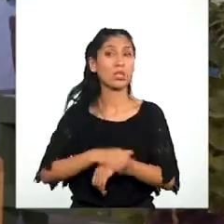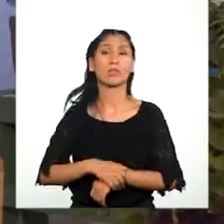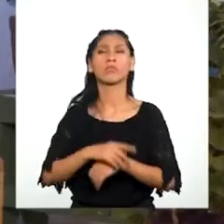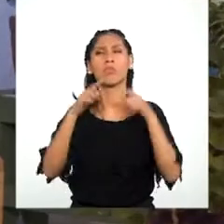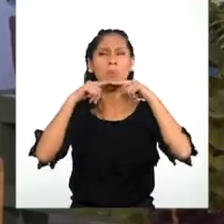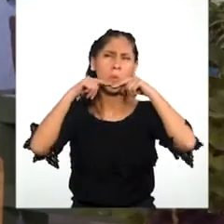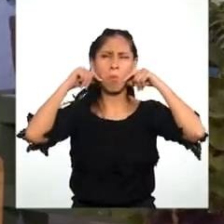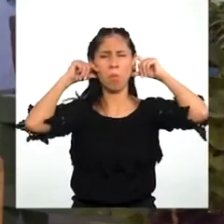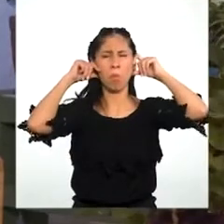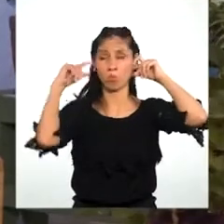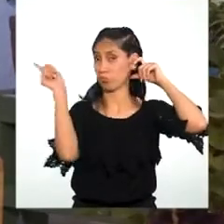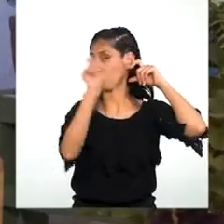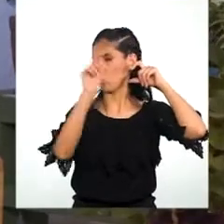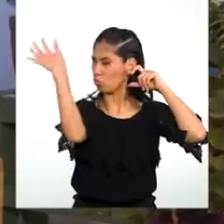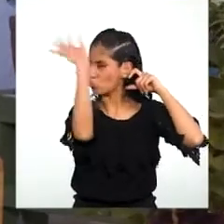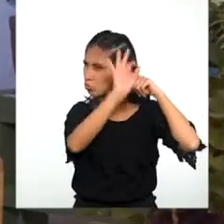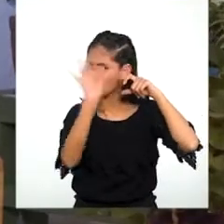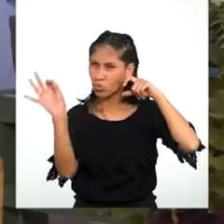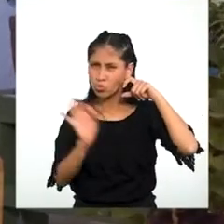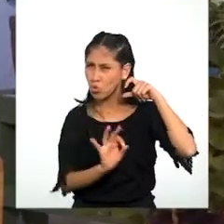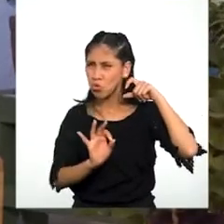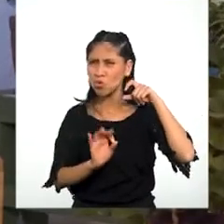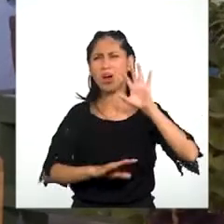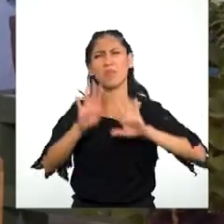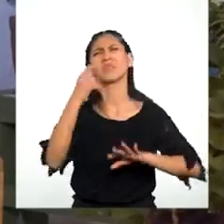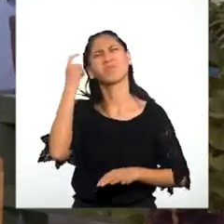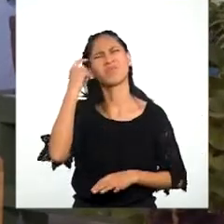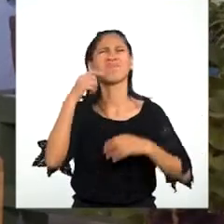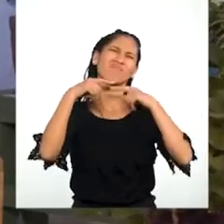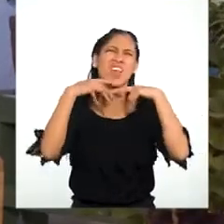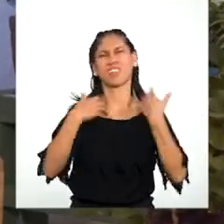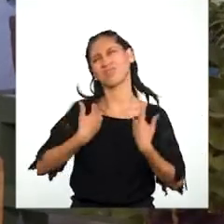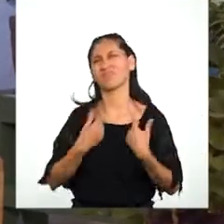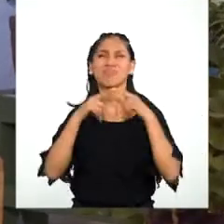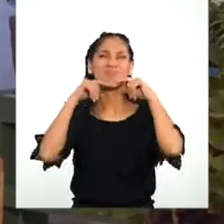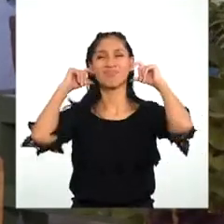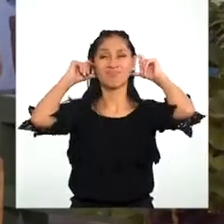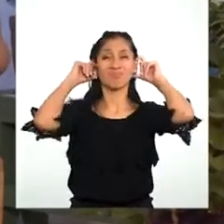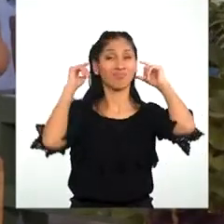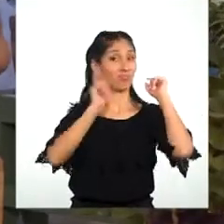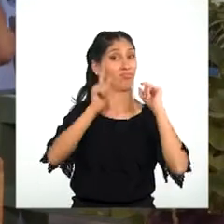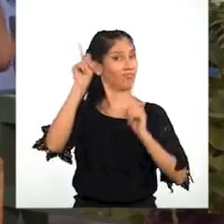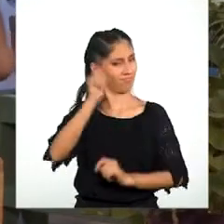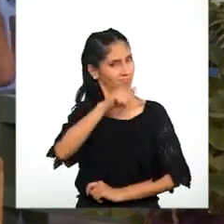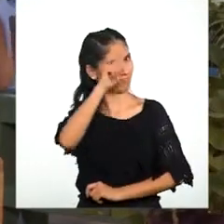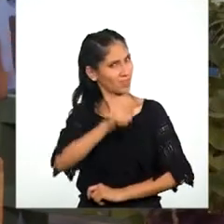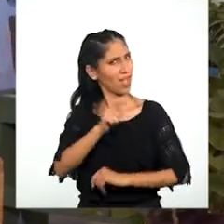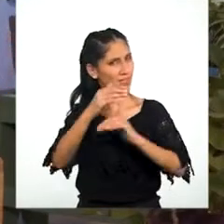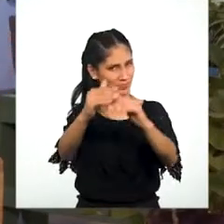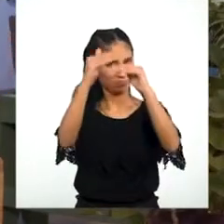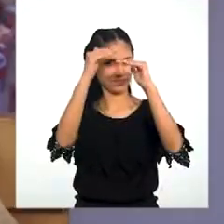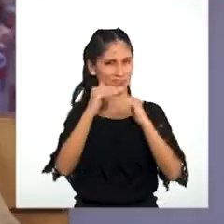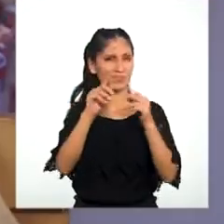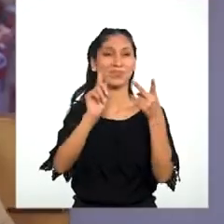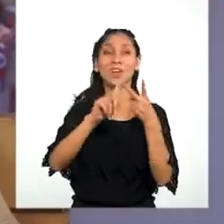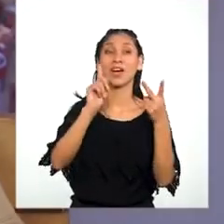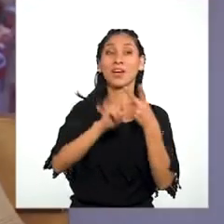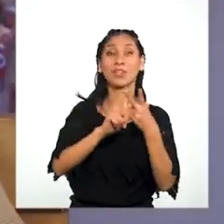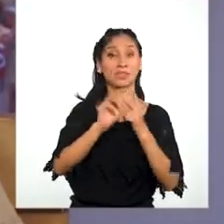usen De esa manera Así parezca Muy cómodo Siguiente Héctor Por favor